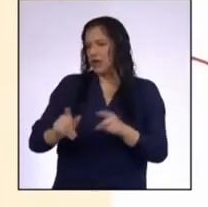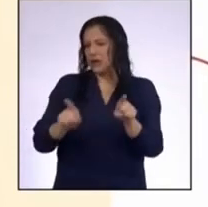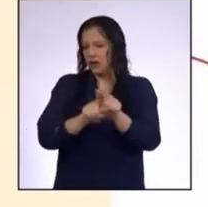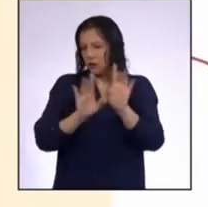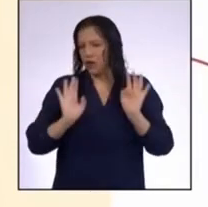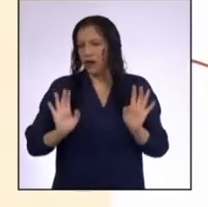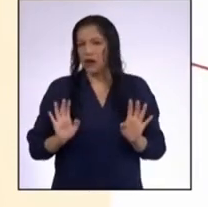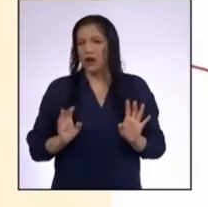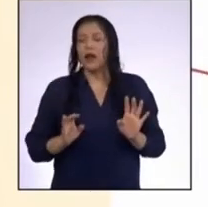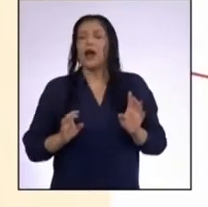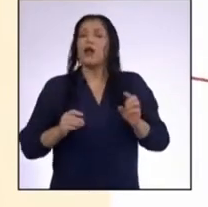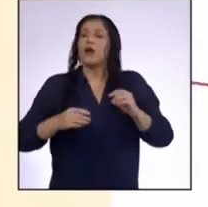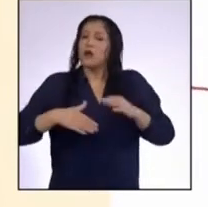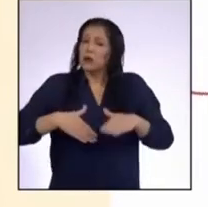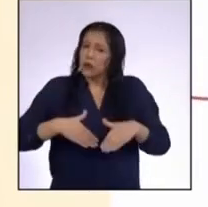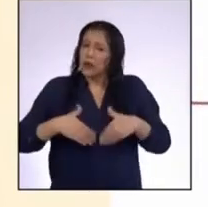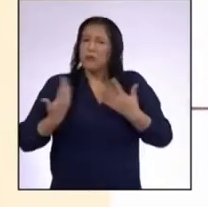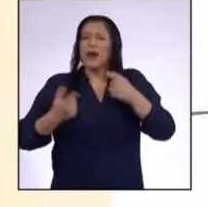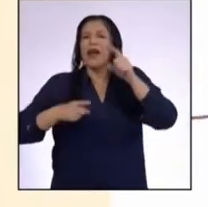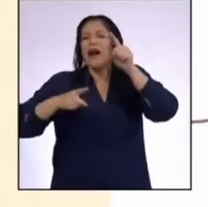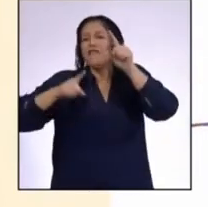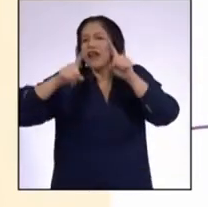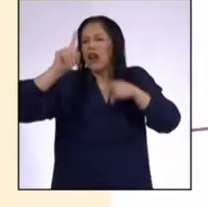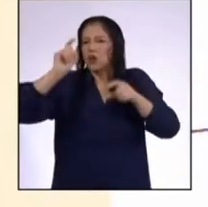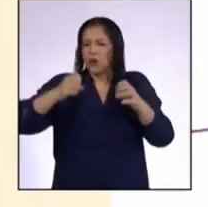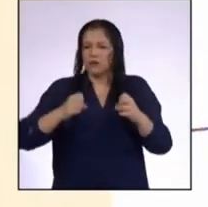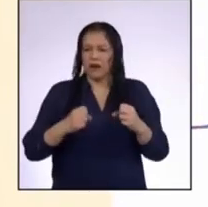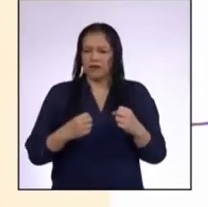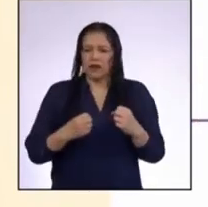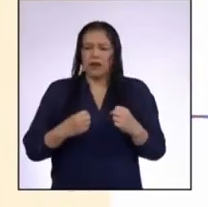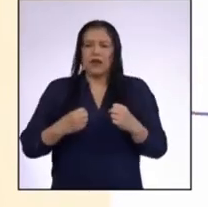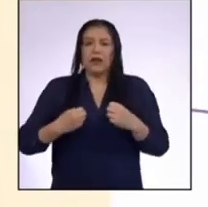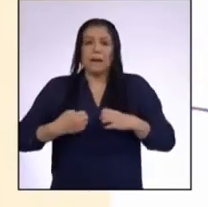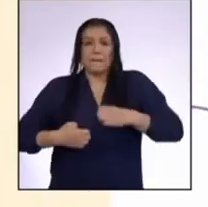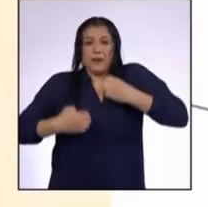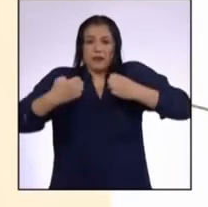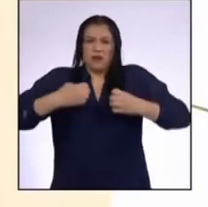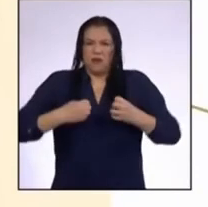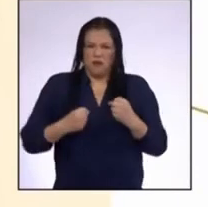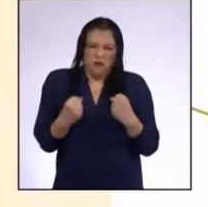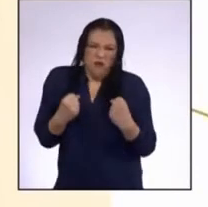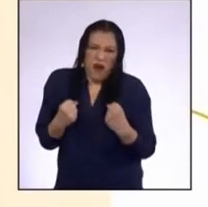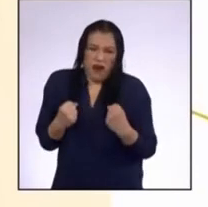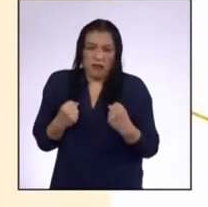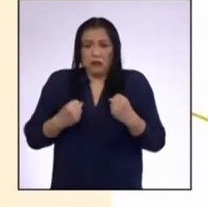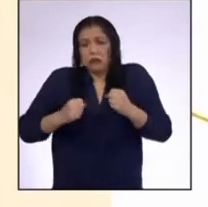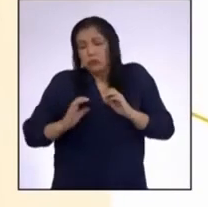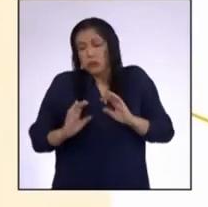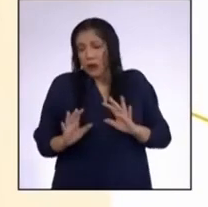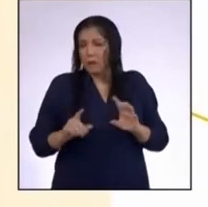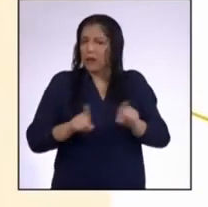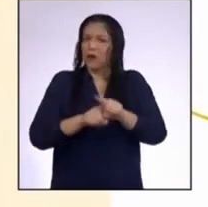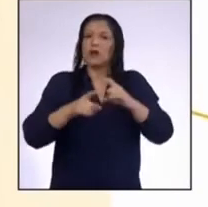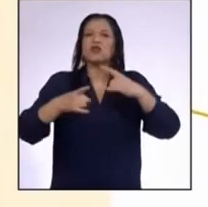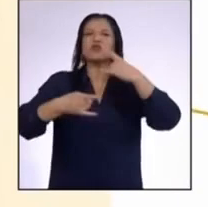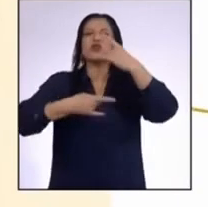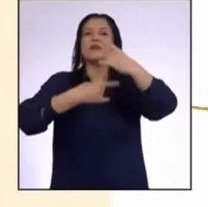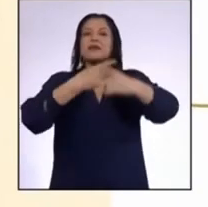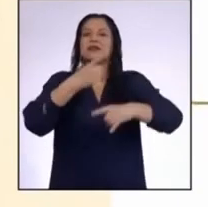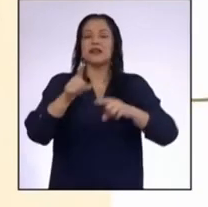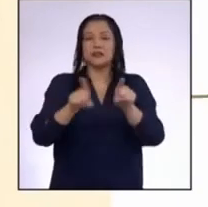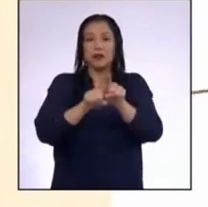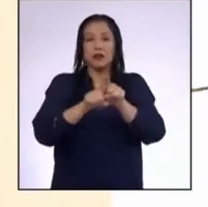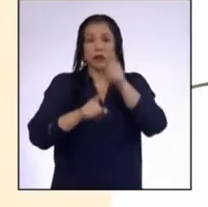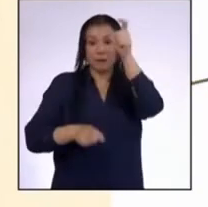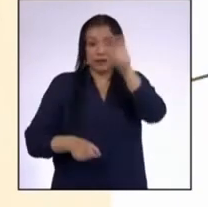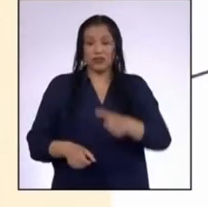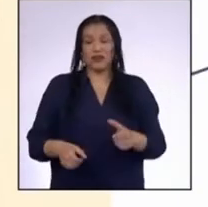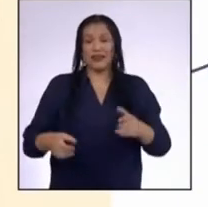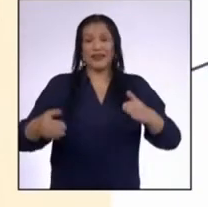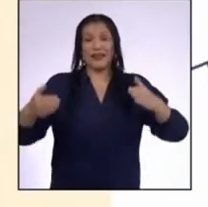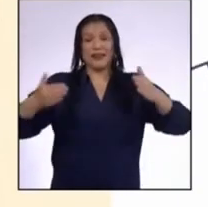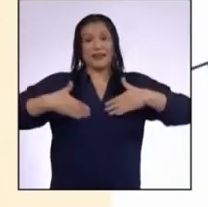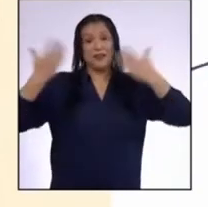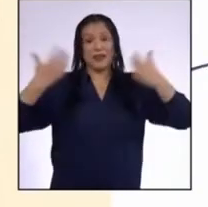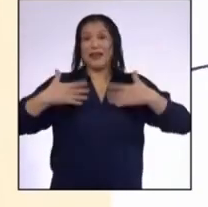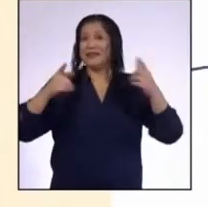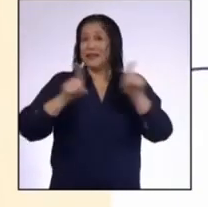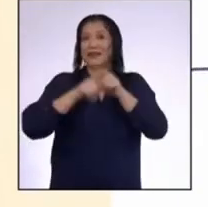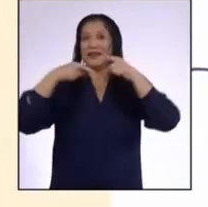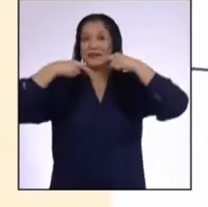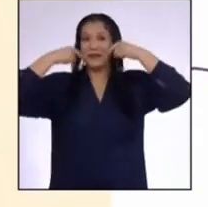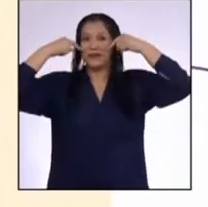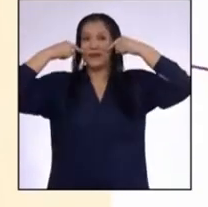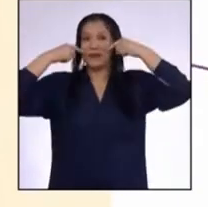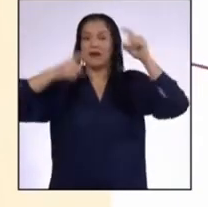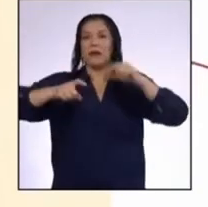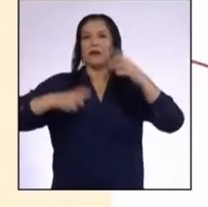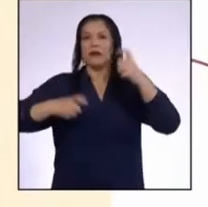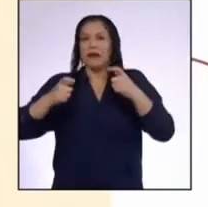Claro que puede haber diferencias en la efusividad que se demuestra Pero lo que es universal es que cuando alguien está feliz, sonríe Cuando